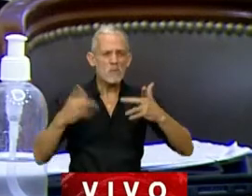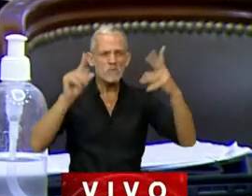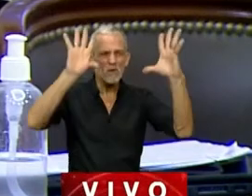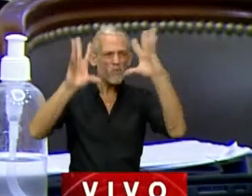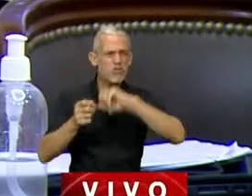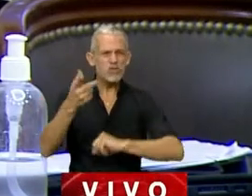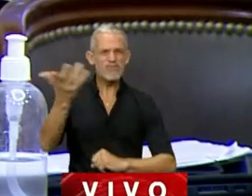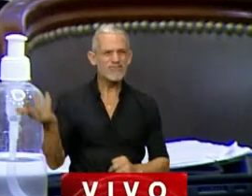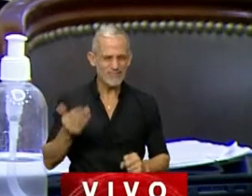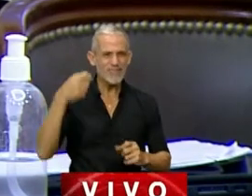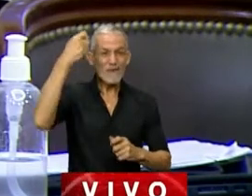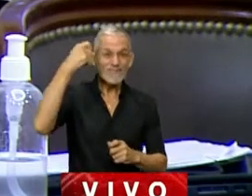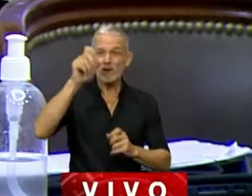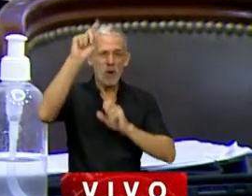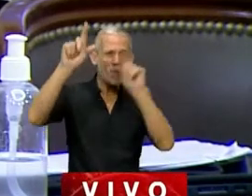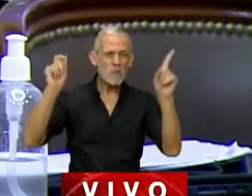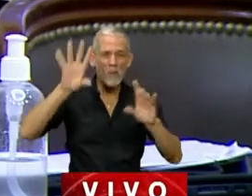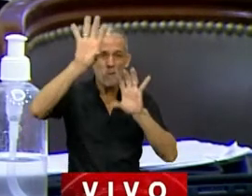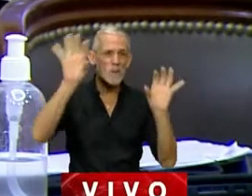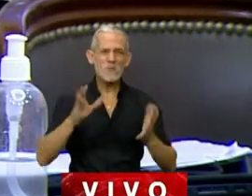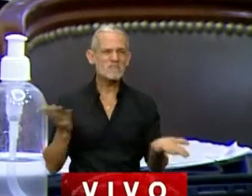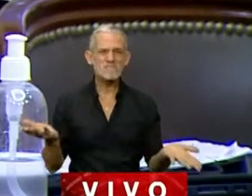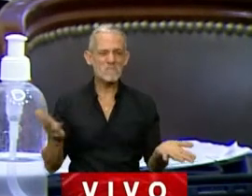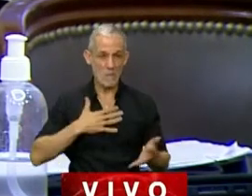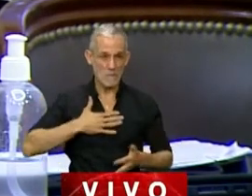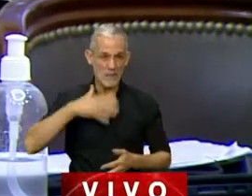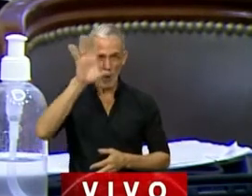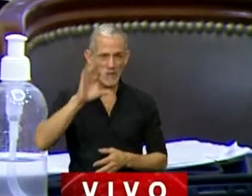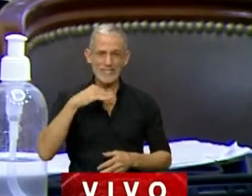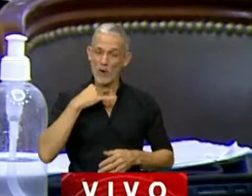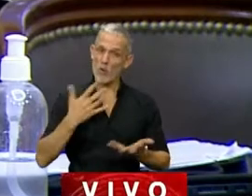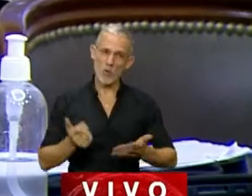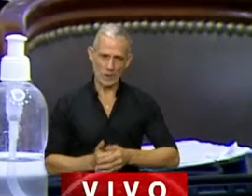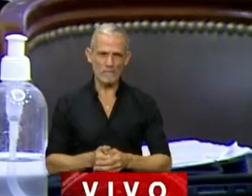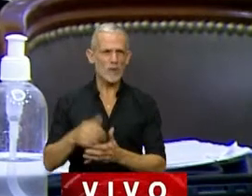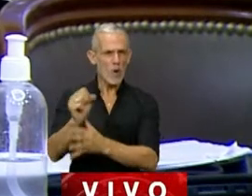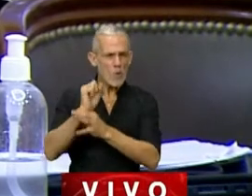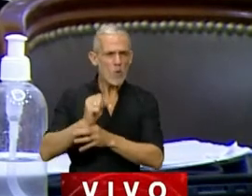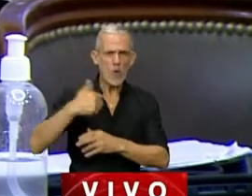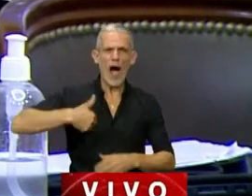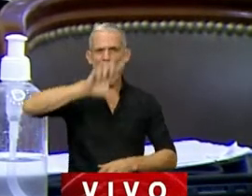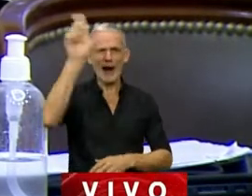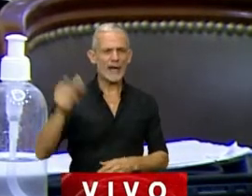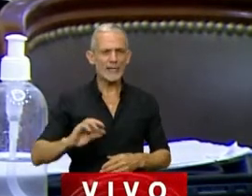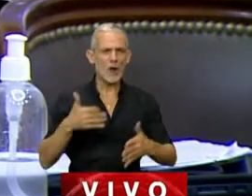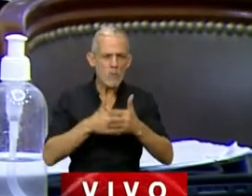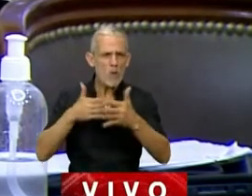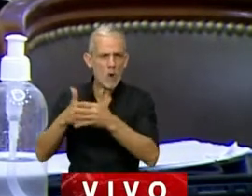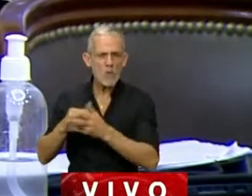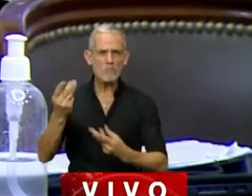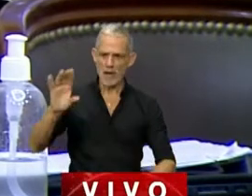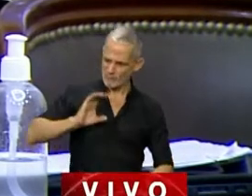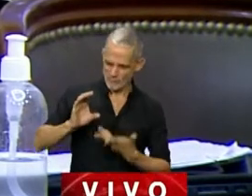profesional y el desarrollo de realizadores y realizadoras audiovisuales de mi provincia. Hay mucho talento en el país que no tiene acceso a los medios